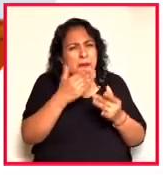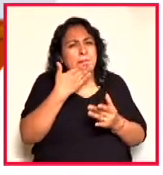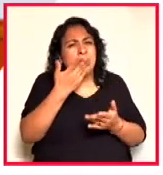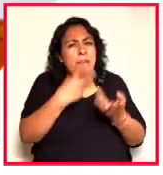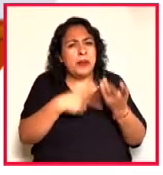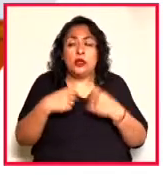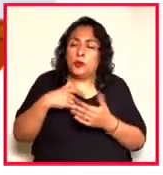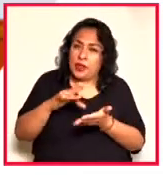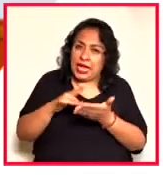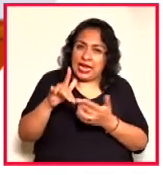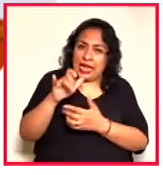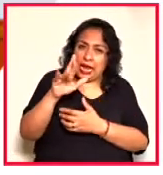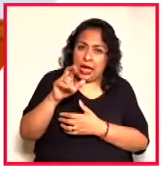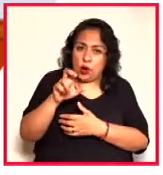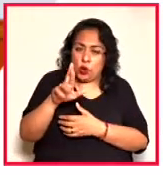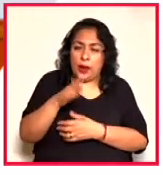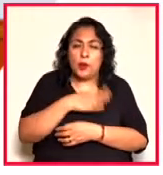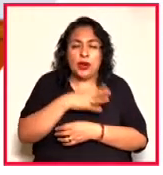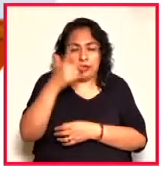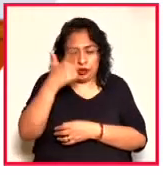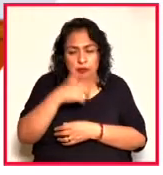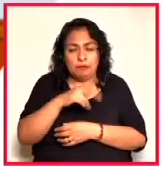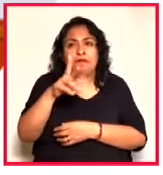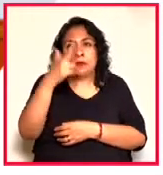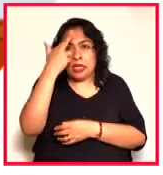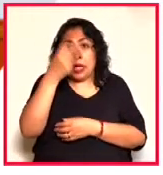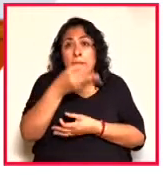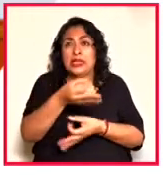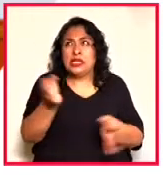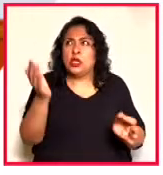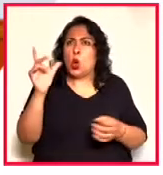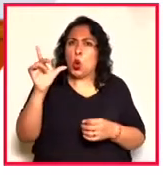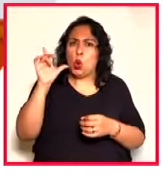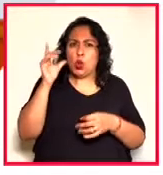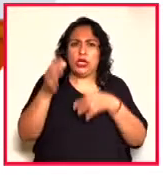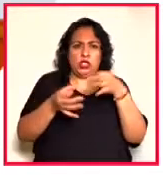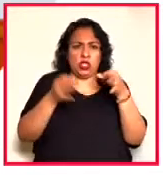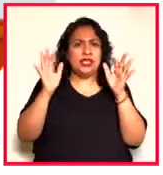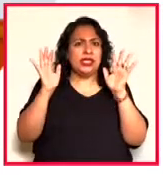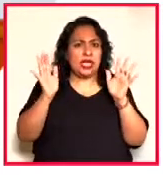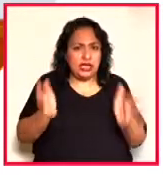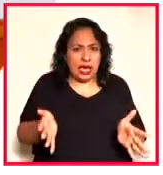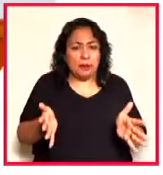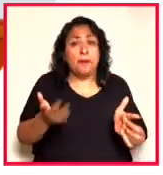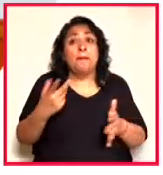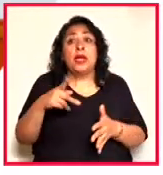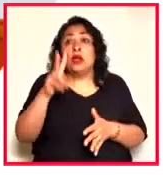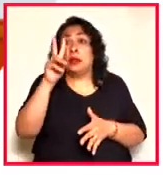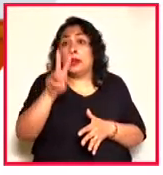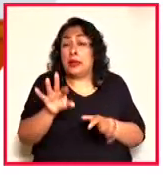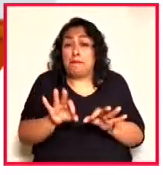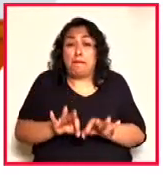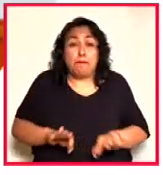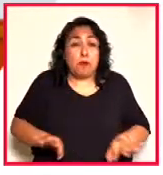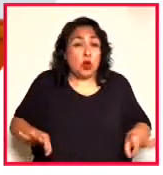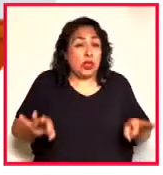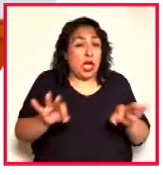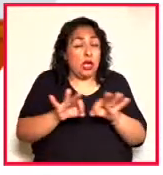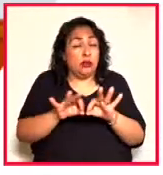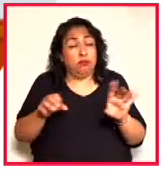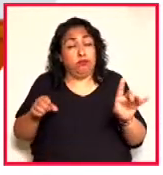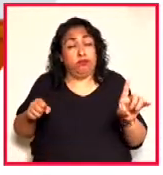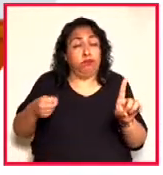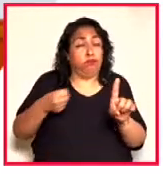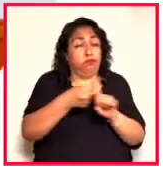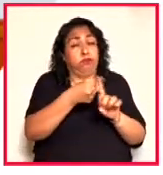Buenas noches. En efecto, ya se presentó en el noticiario el lunes la noticia, pero por su relevancia, por su impacto, por su trascendencia,